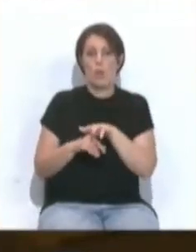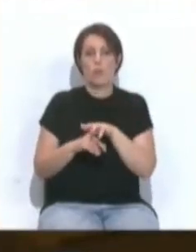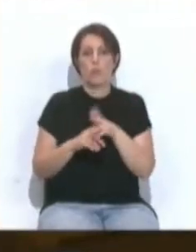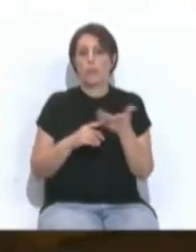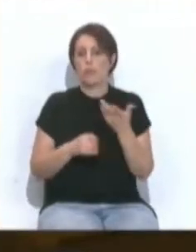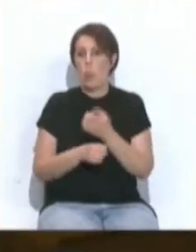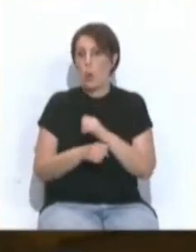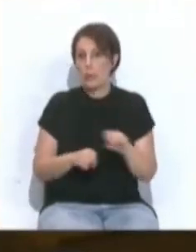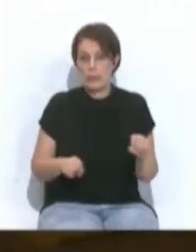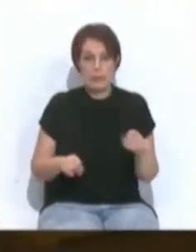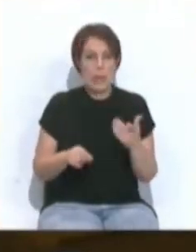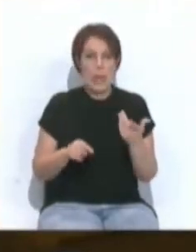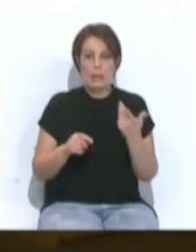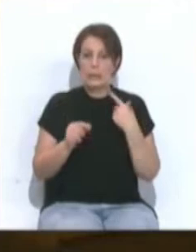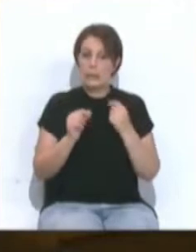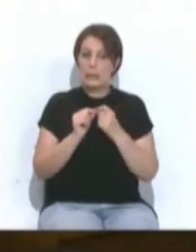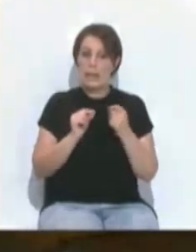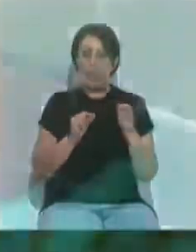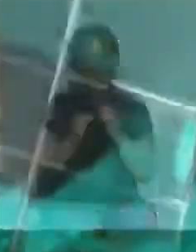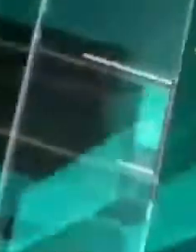imposible mantener una distancia.